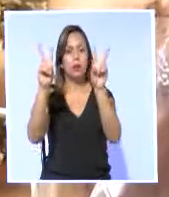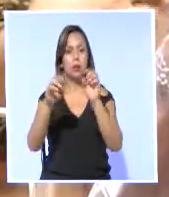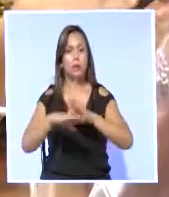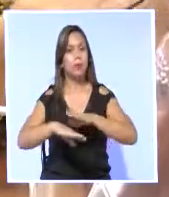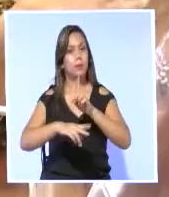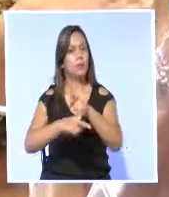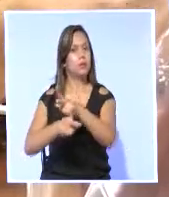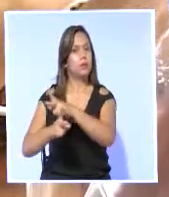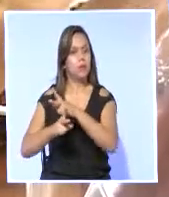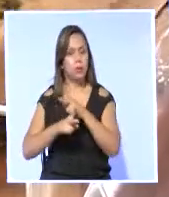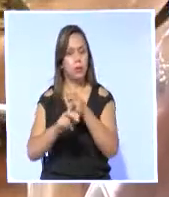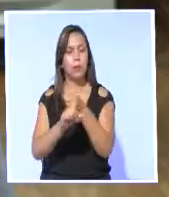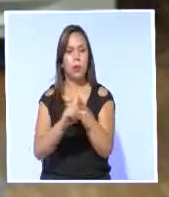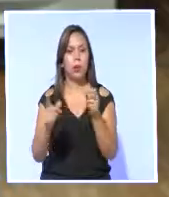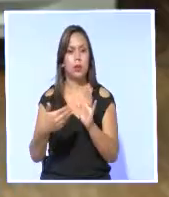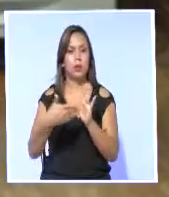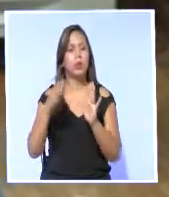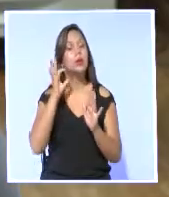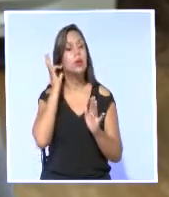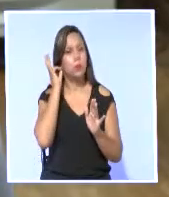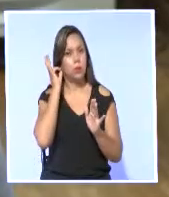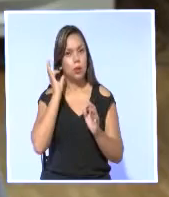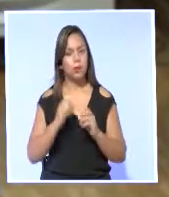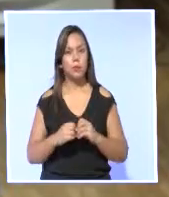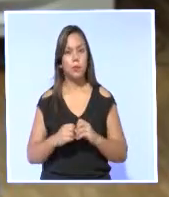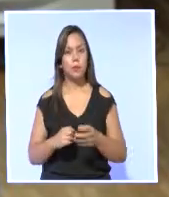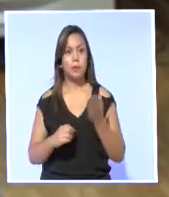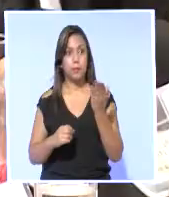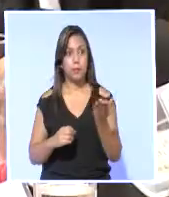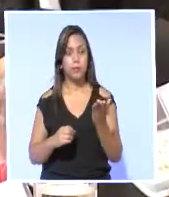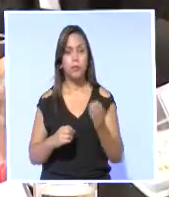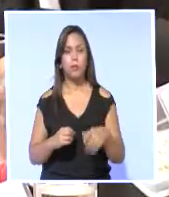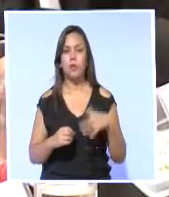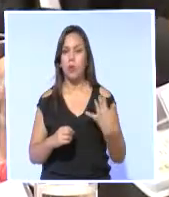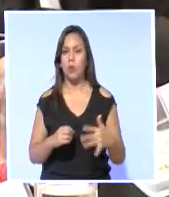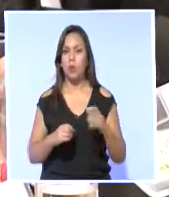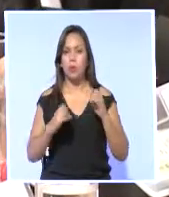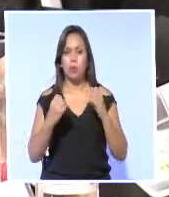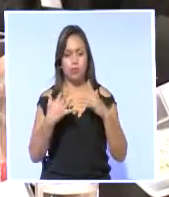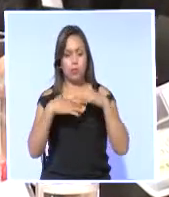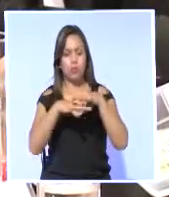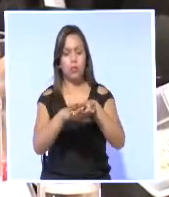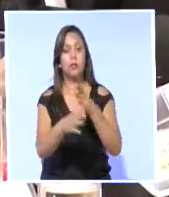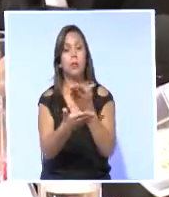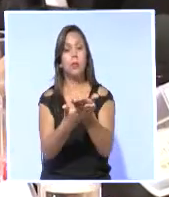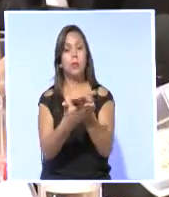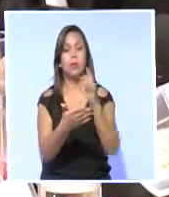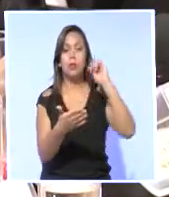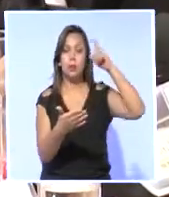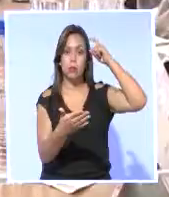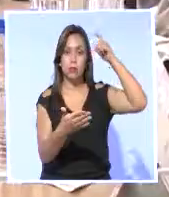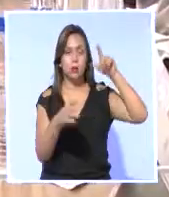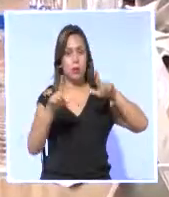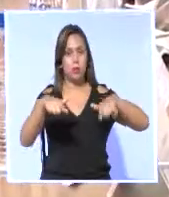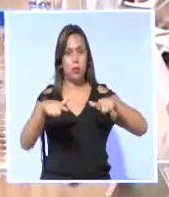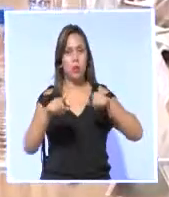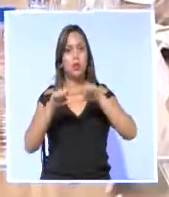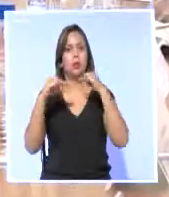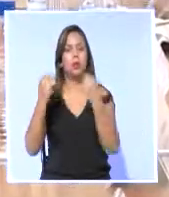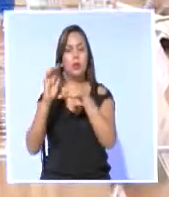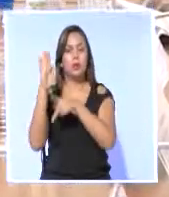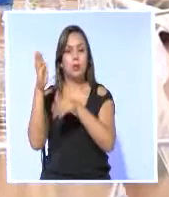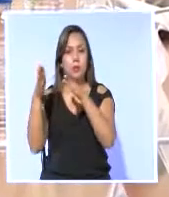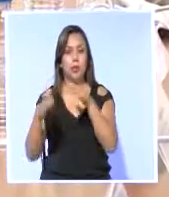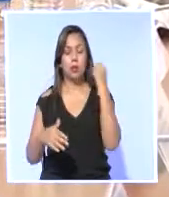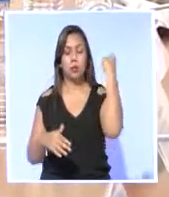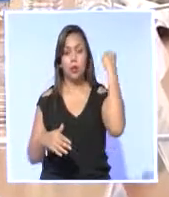prevenir y erradicar la violencia de género contra las mujeres, el cual será una fusión entre la propuesta del Ejecutivo y el Grupo Parlamentario por los Derechos